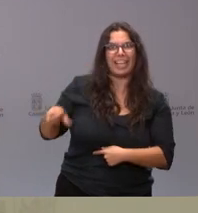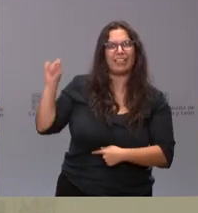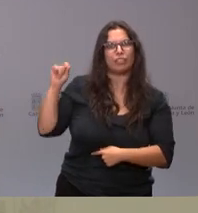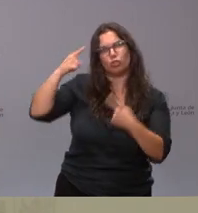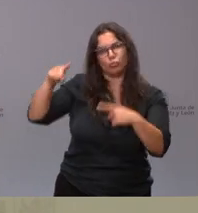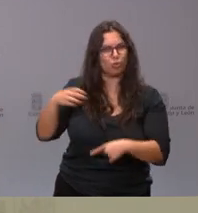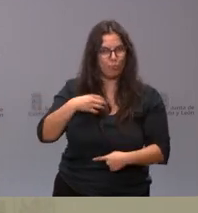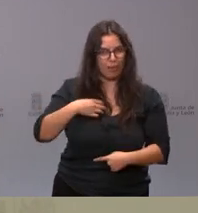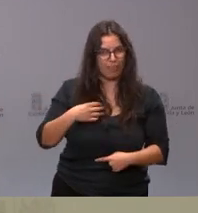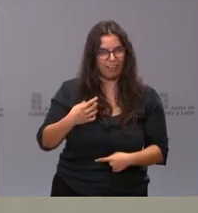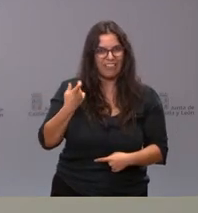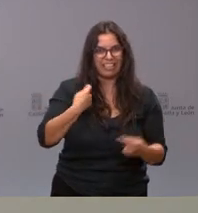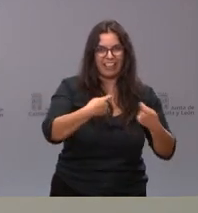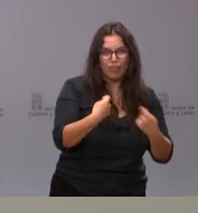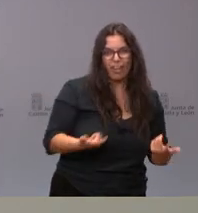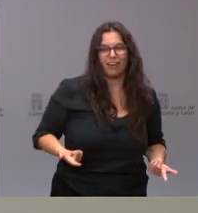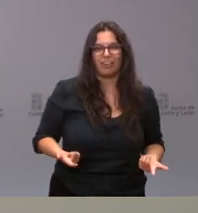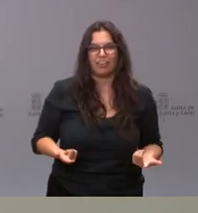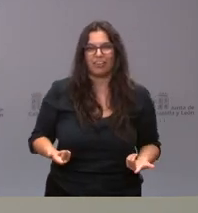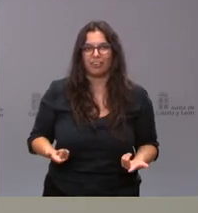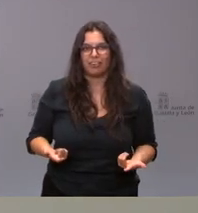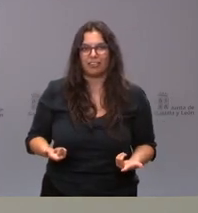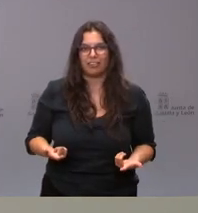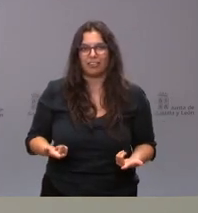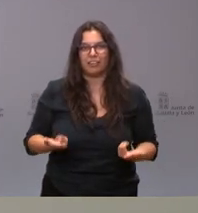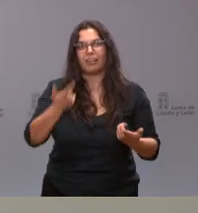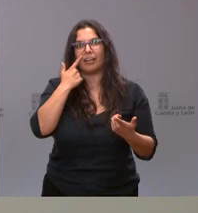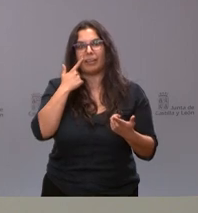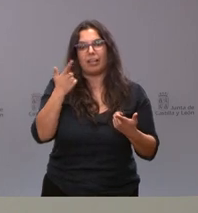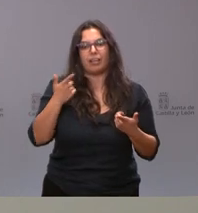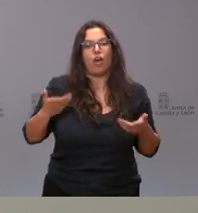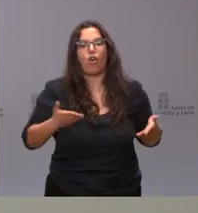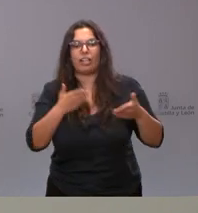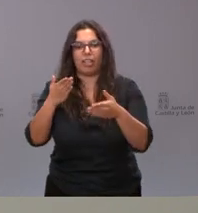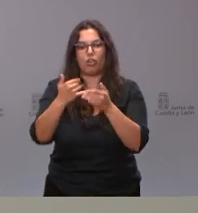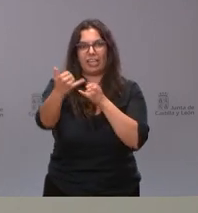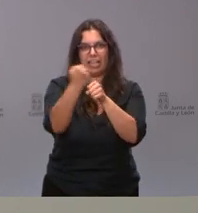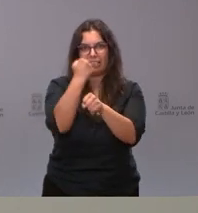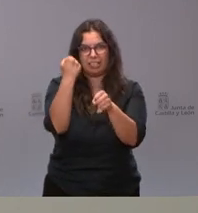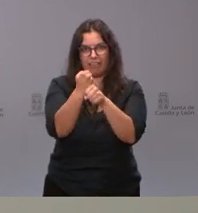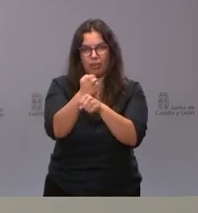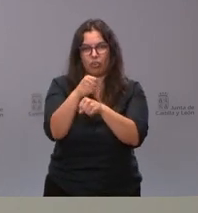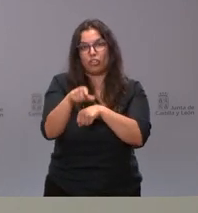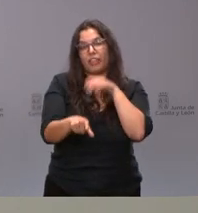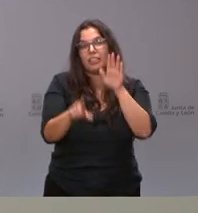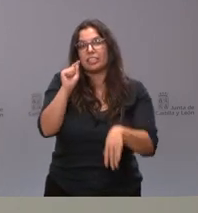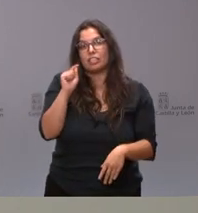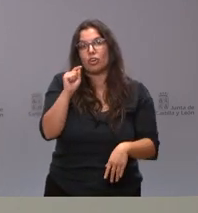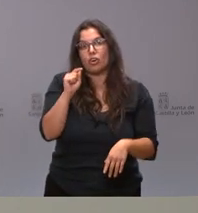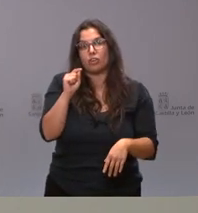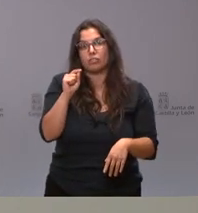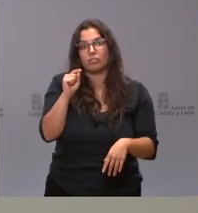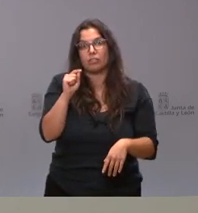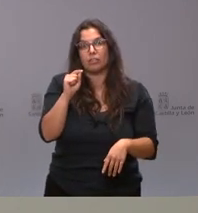mismo. Vamos a ver. ¿Se ha orientado la línea de trabajo? ¿Usted lo plantea? Esa decisión como que hubiera una